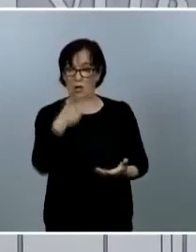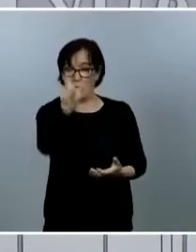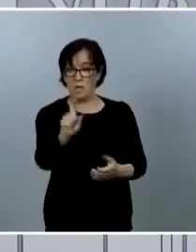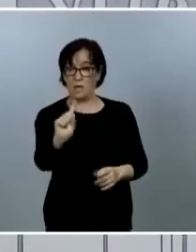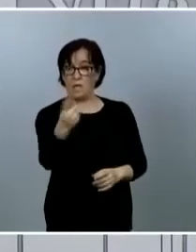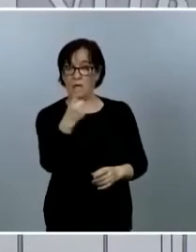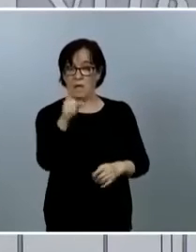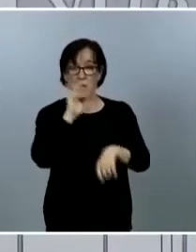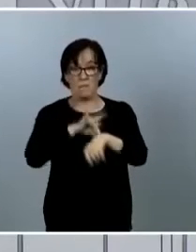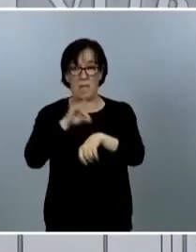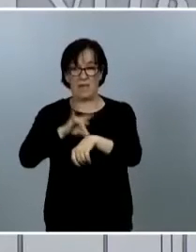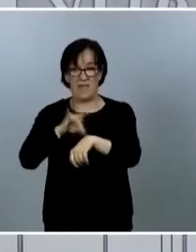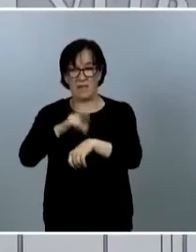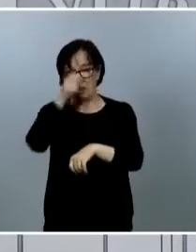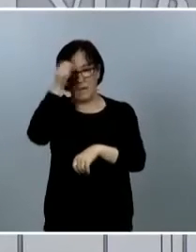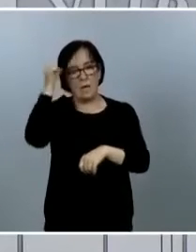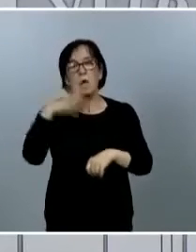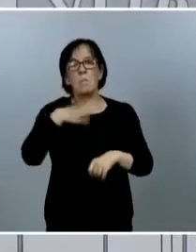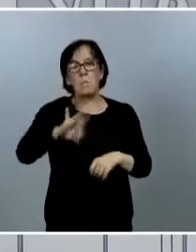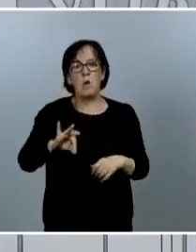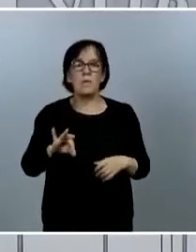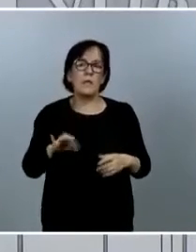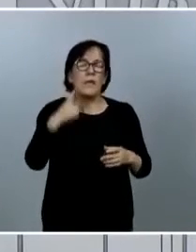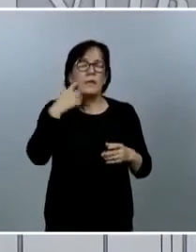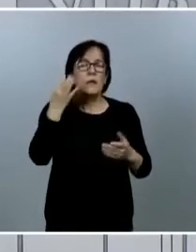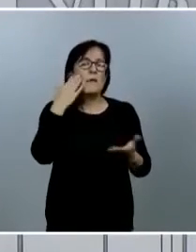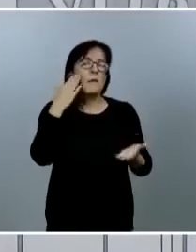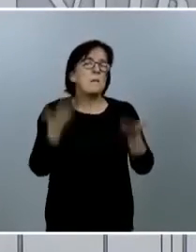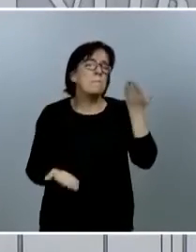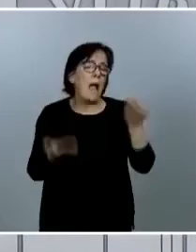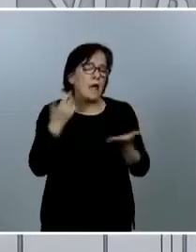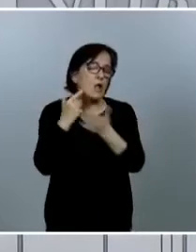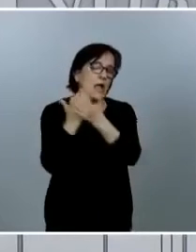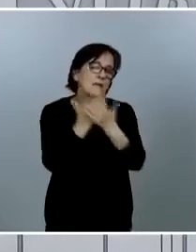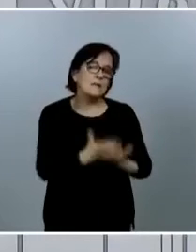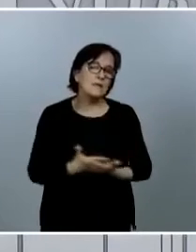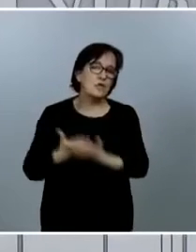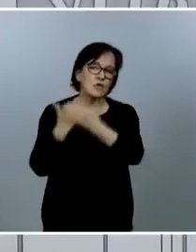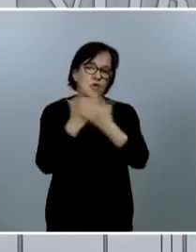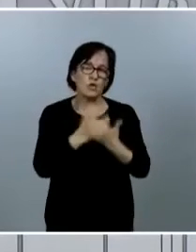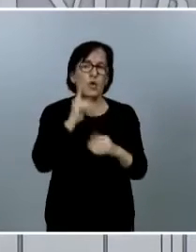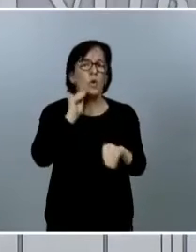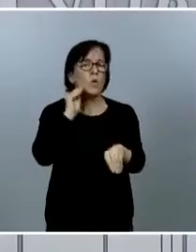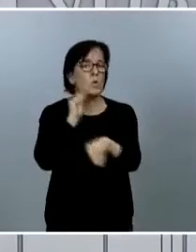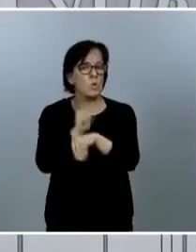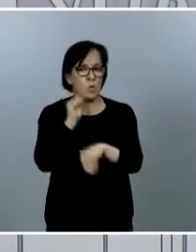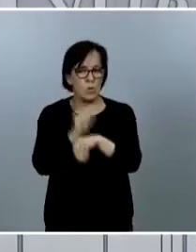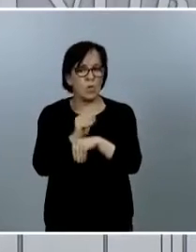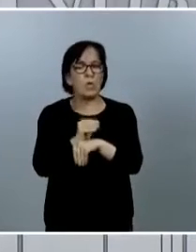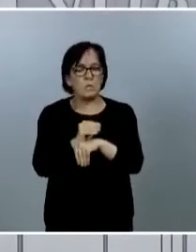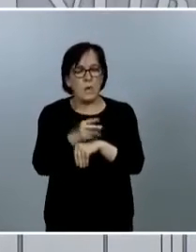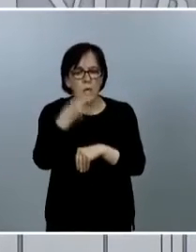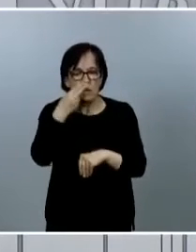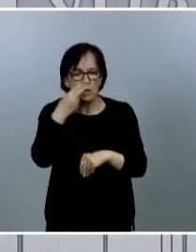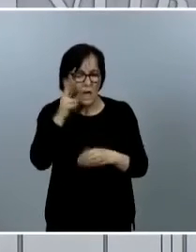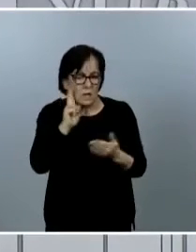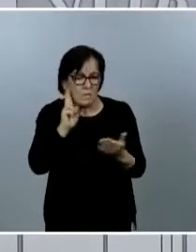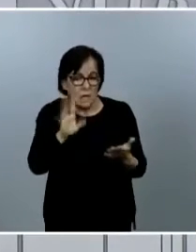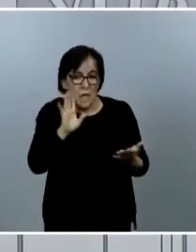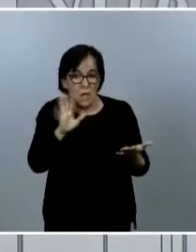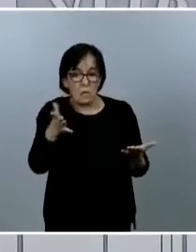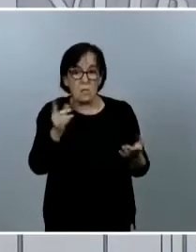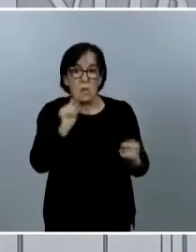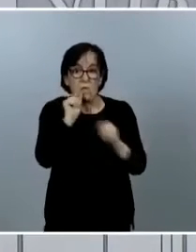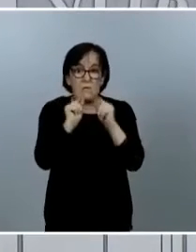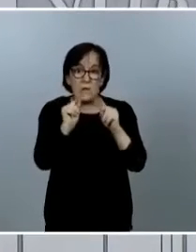aunque desde luego podría ser y tendremos que valorar estos estudios con mucho cuidado y con mucho interés si el virus se ha debilitado por